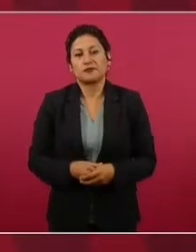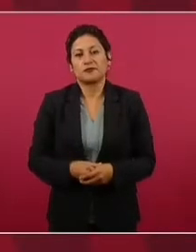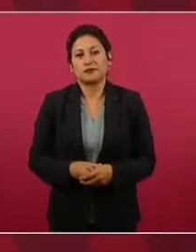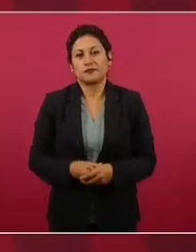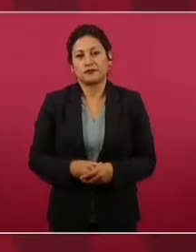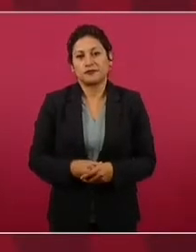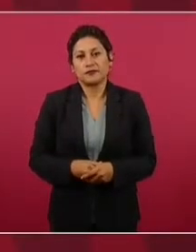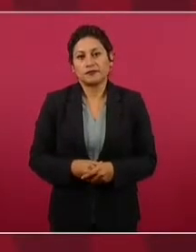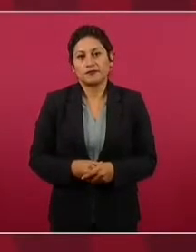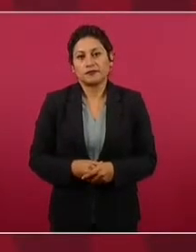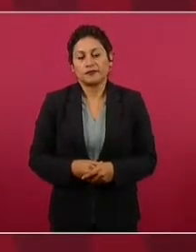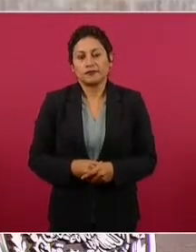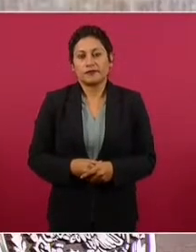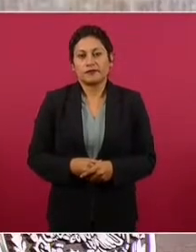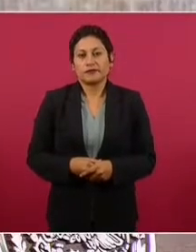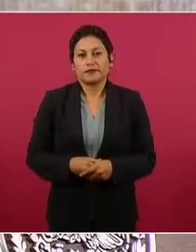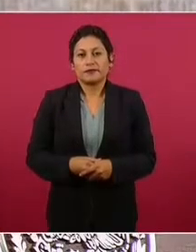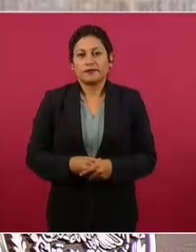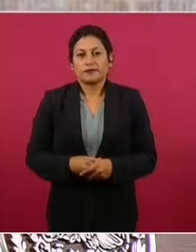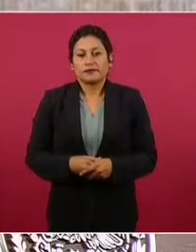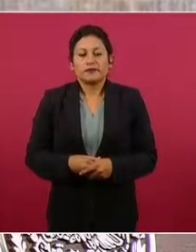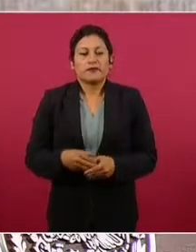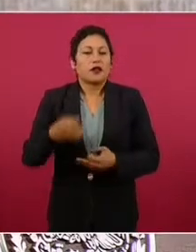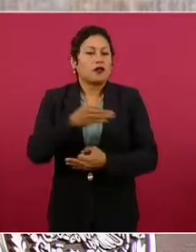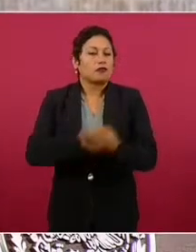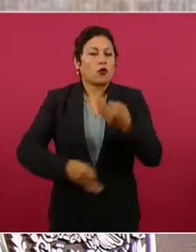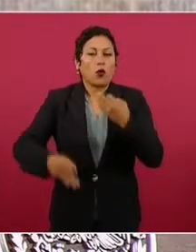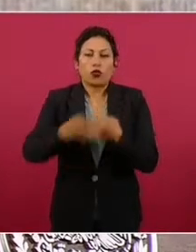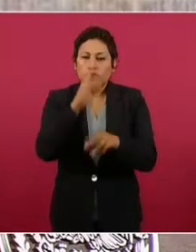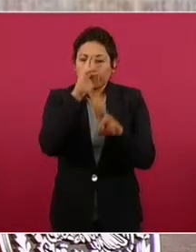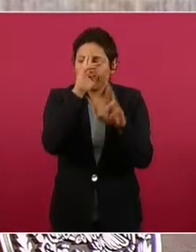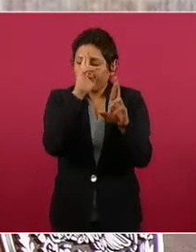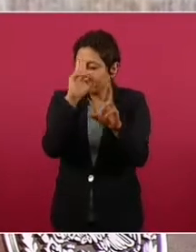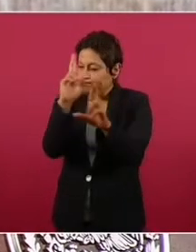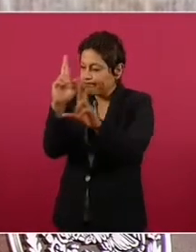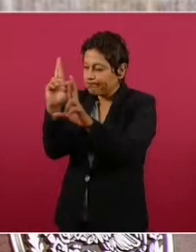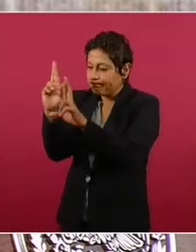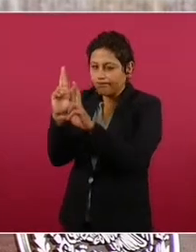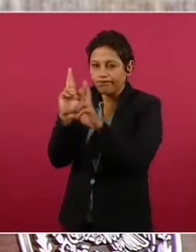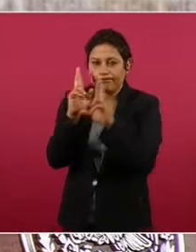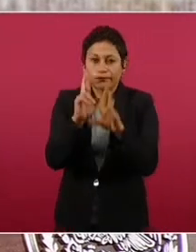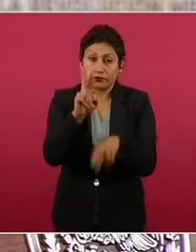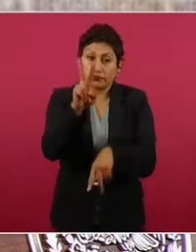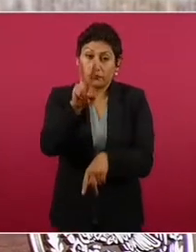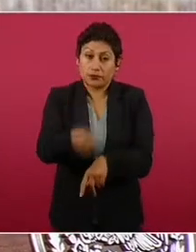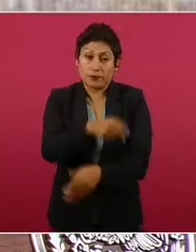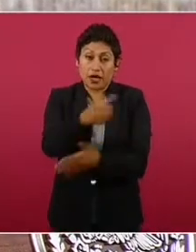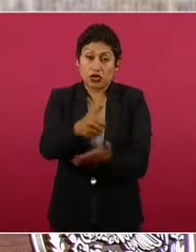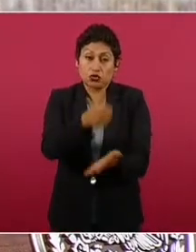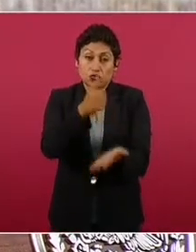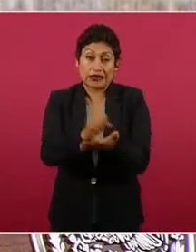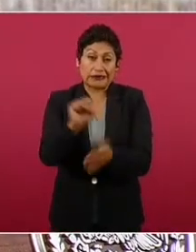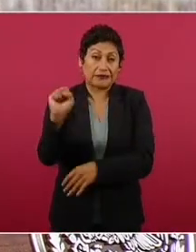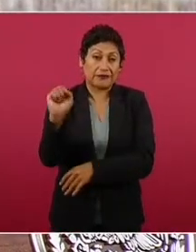con más respeto a todo, es una ciudad muy igualitaria.